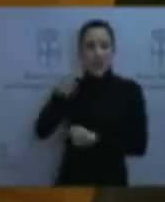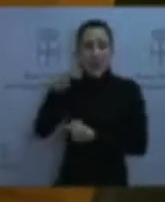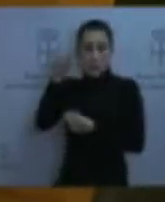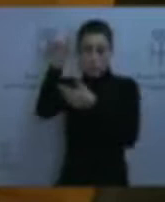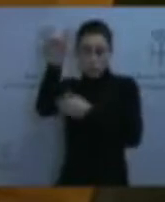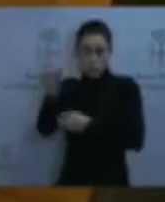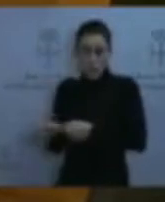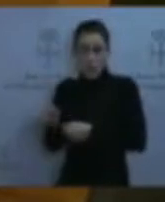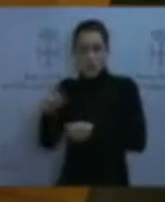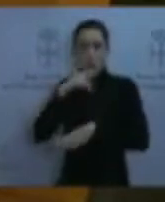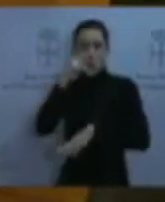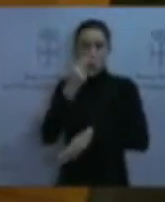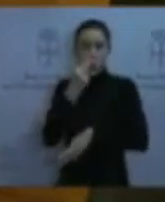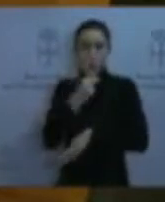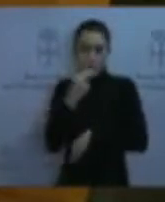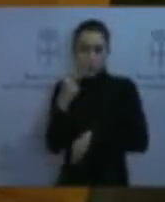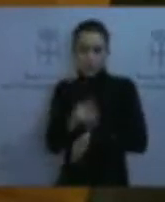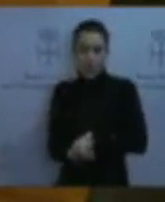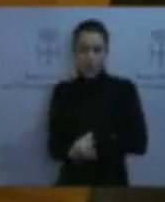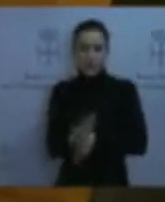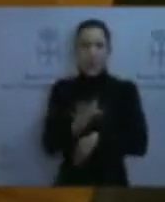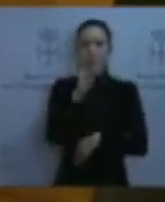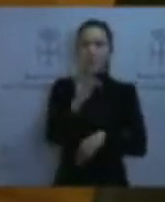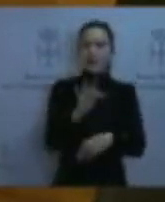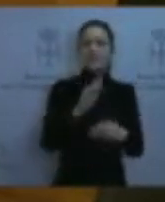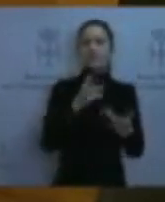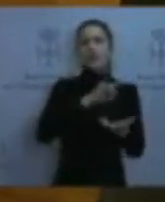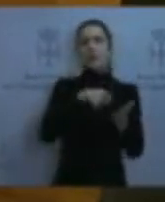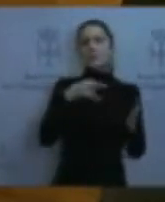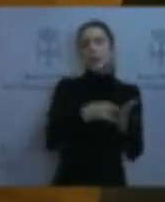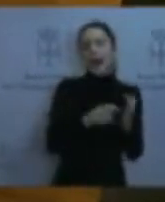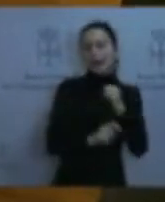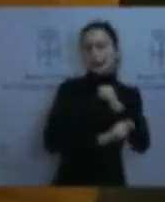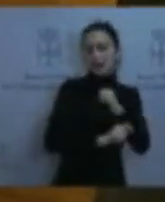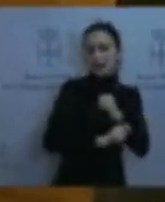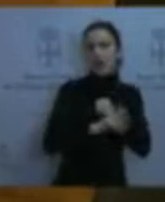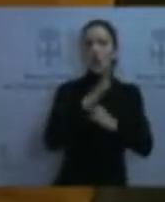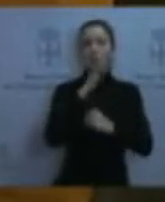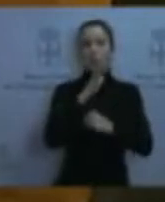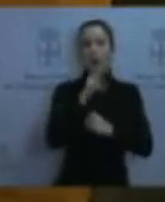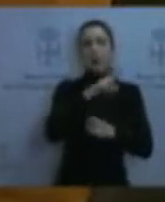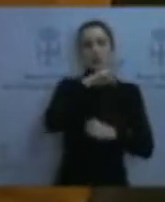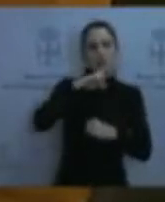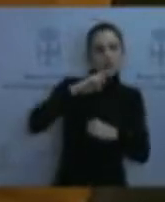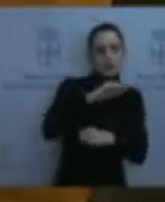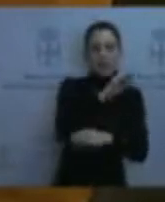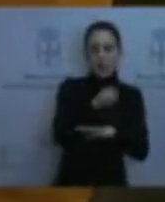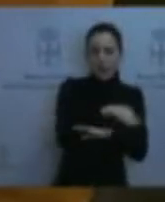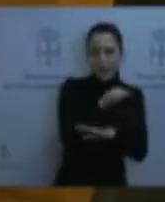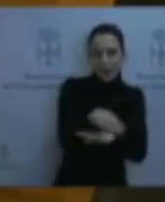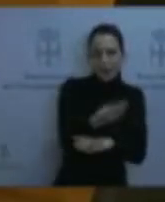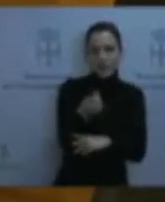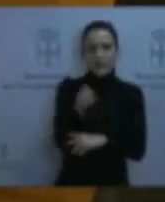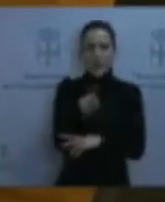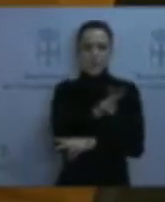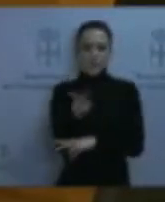la elaboración de un plan estratégico para la dinamización, conservación y puesta en valor del conjunto de los mercados semanales asturianos.